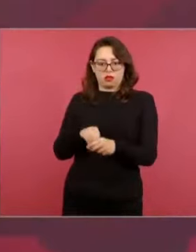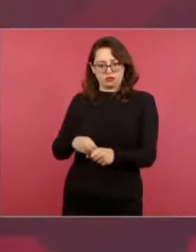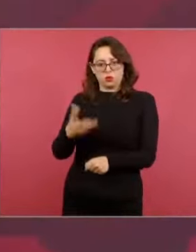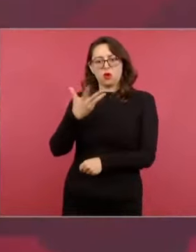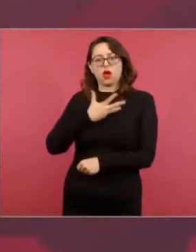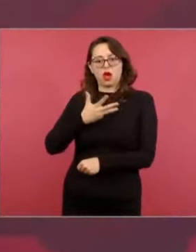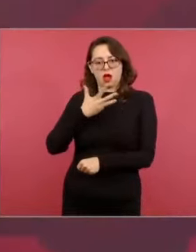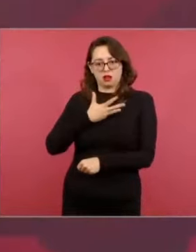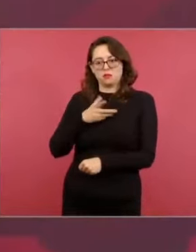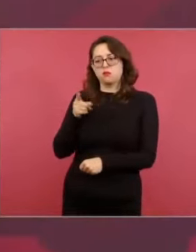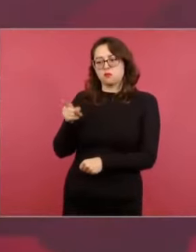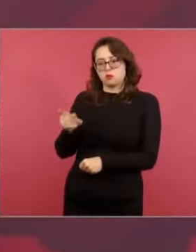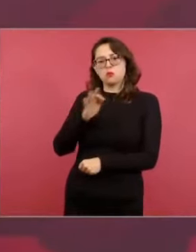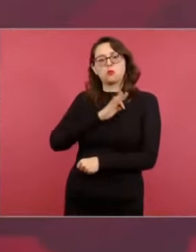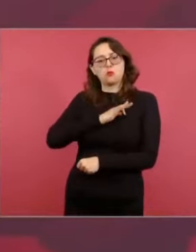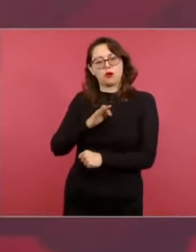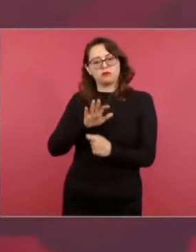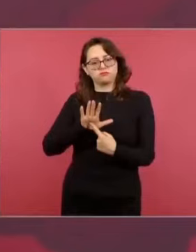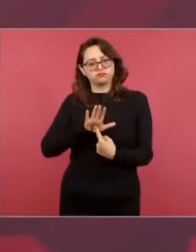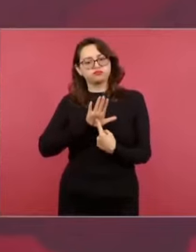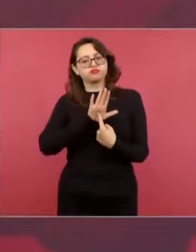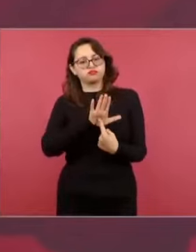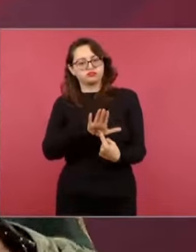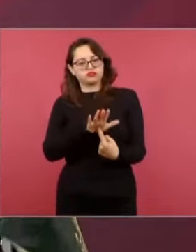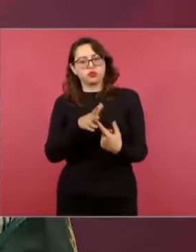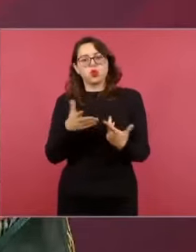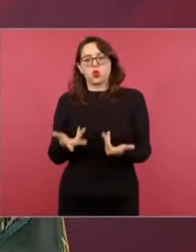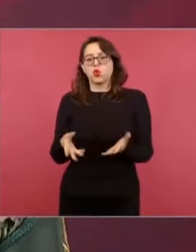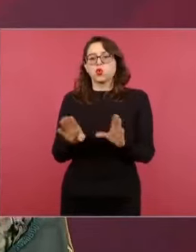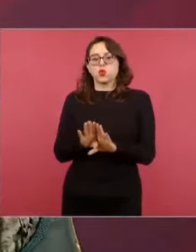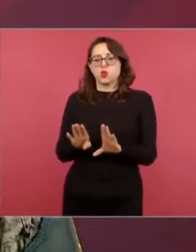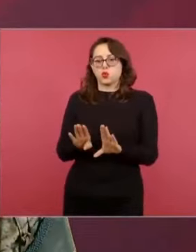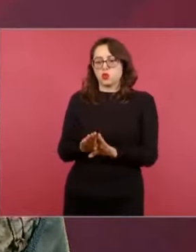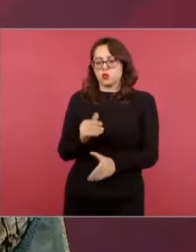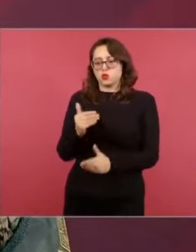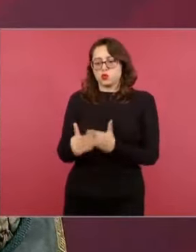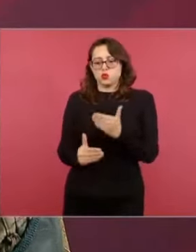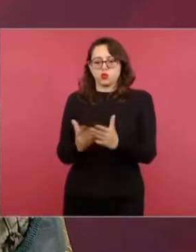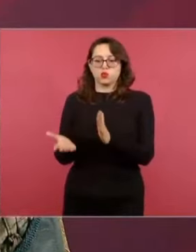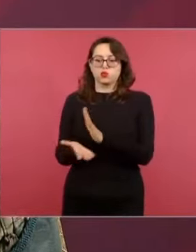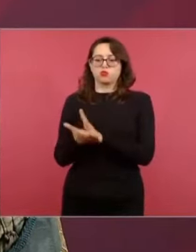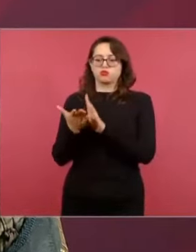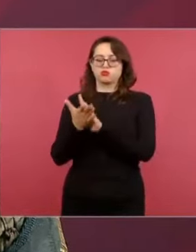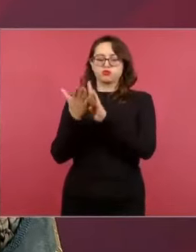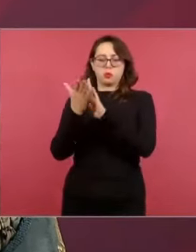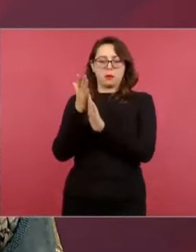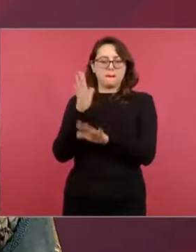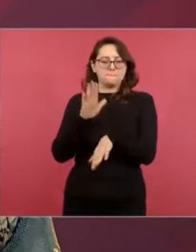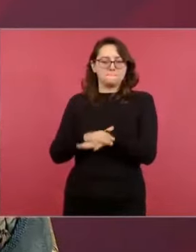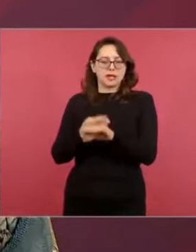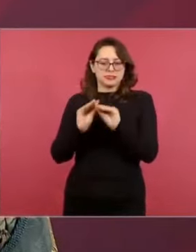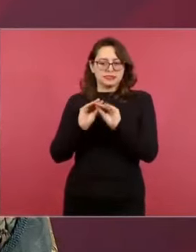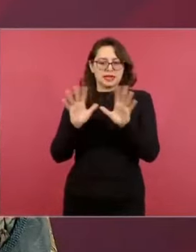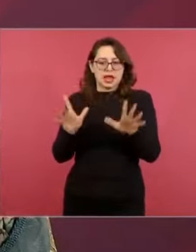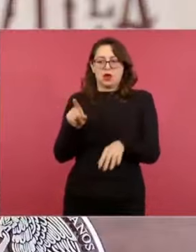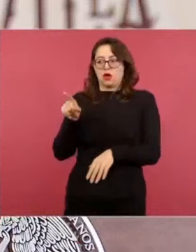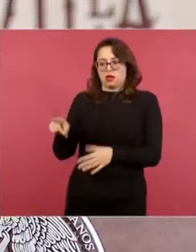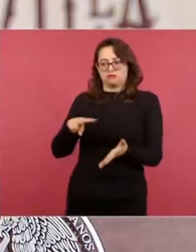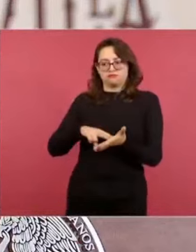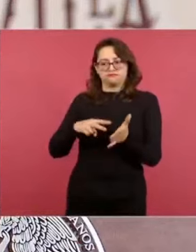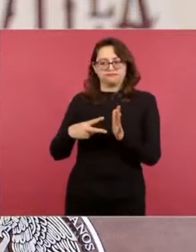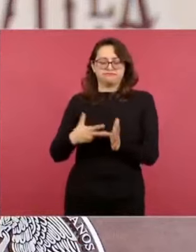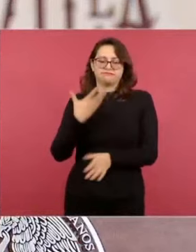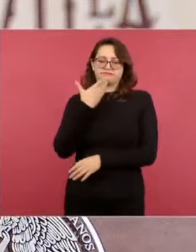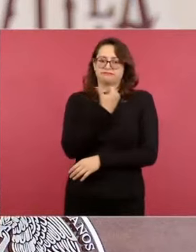Y pudiéramos de alguna manera abundar para que ustedes supieran cuál es ese proceso constructivo a detalle, él como ingeniero constructor